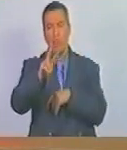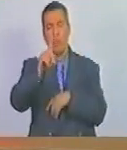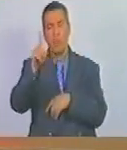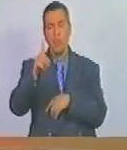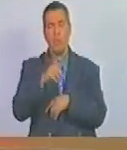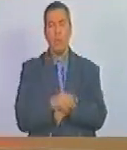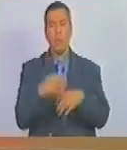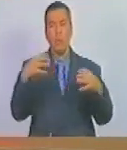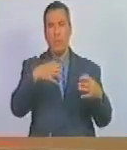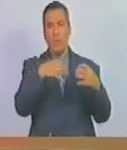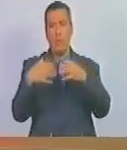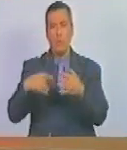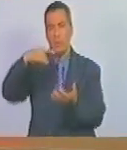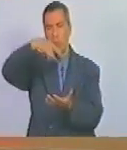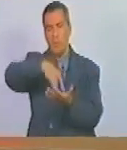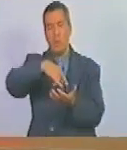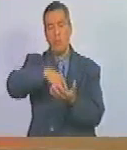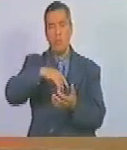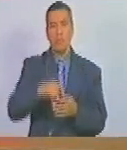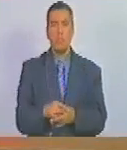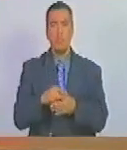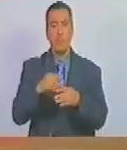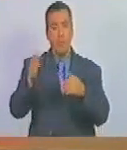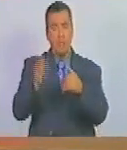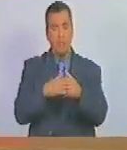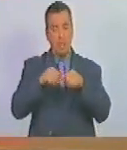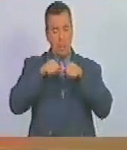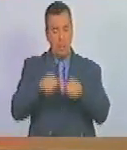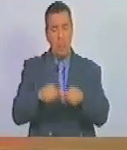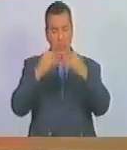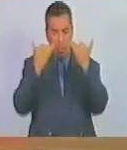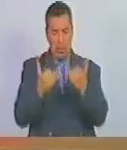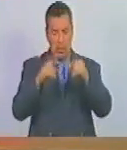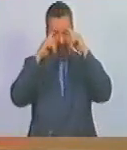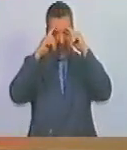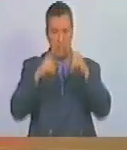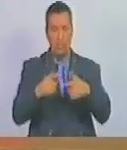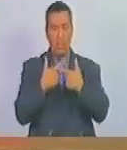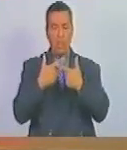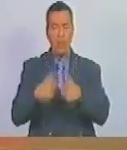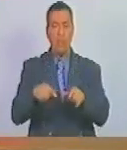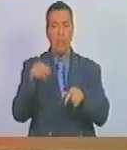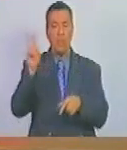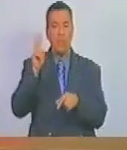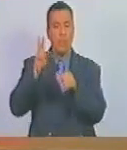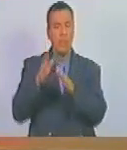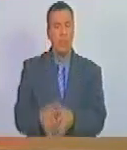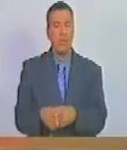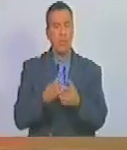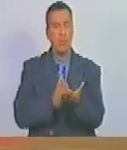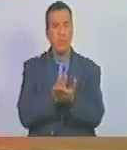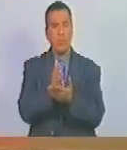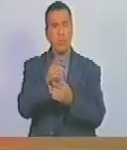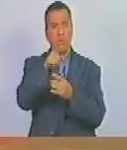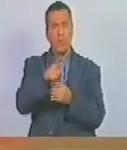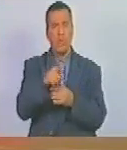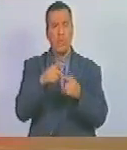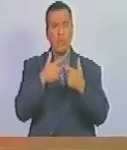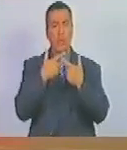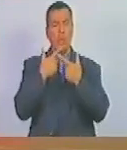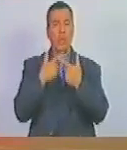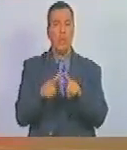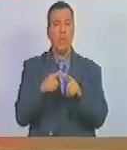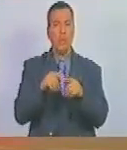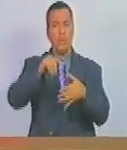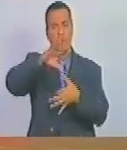con la Batalla de Carabobo, para sellar de manera definitiva la independencia de Venezuela y emprender rumbos libertarios